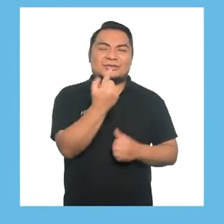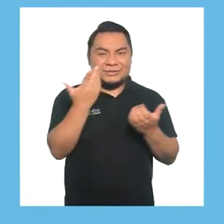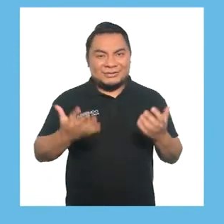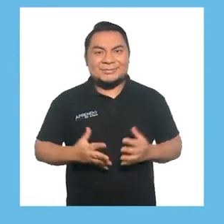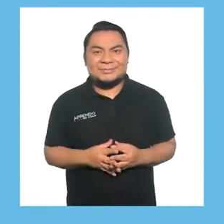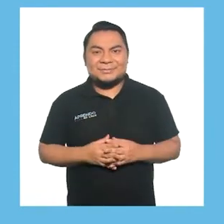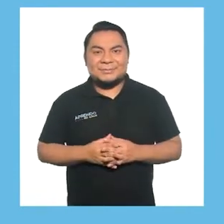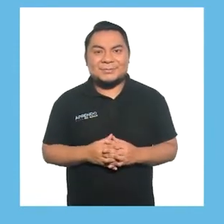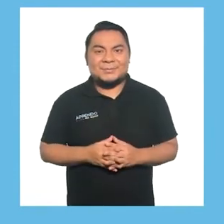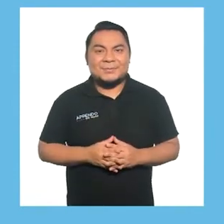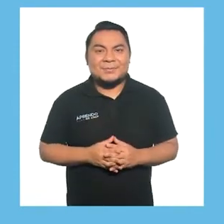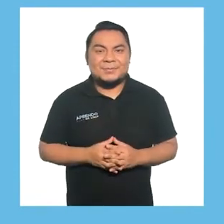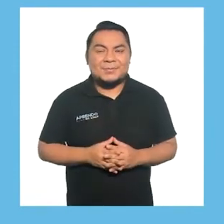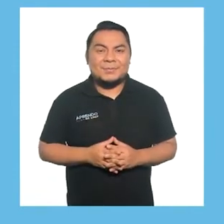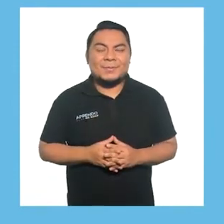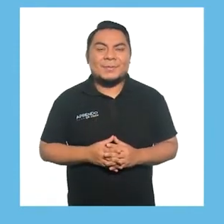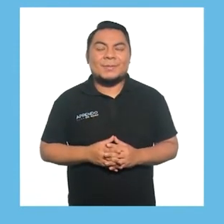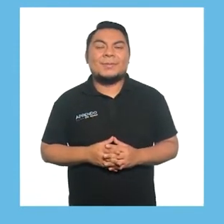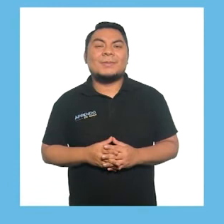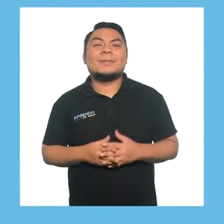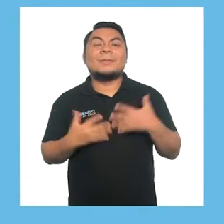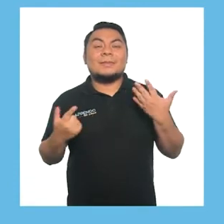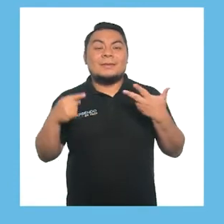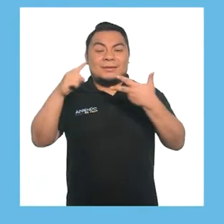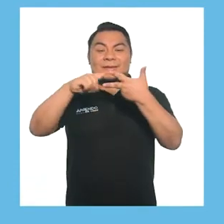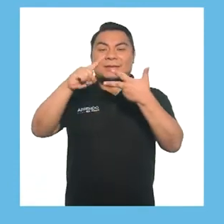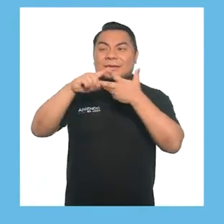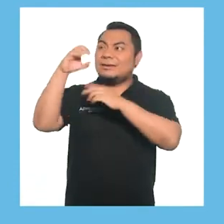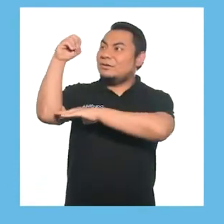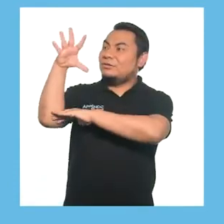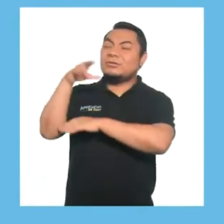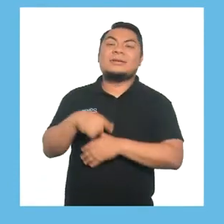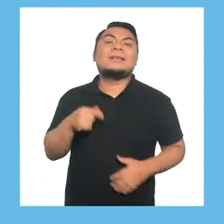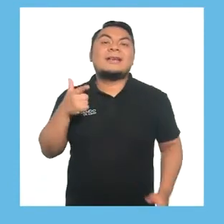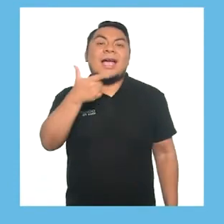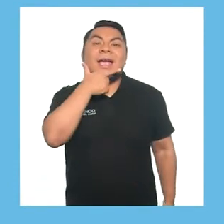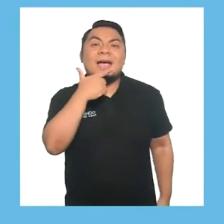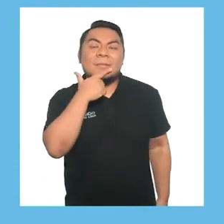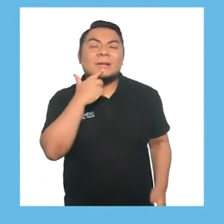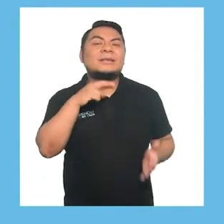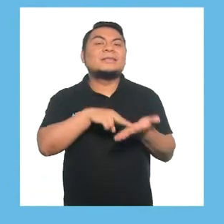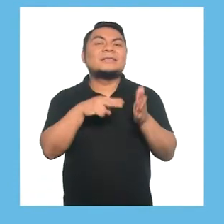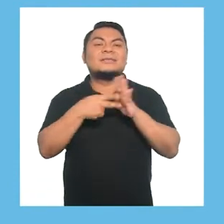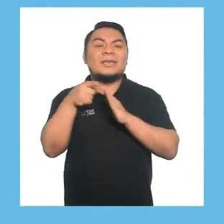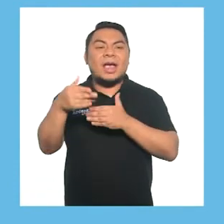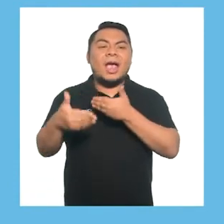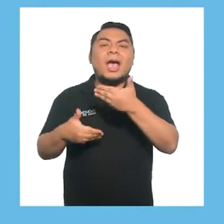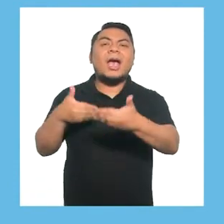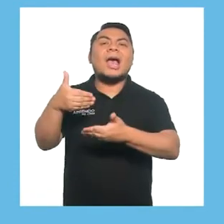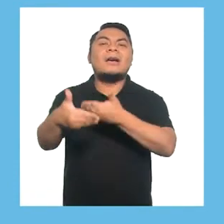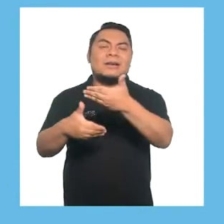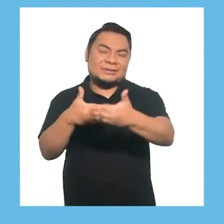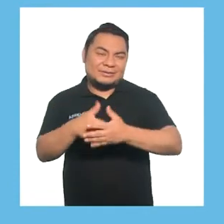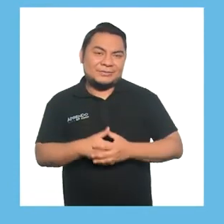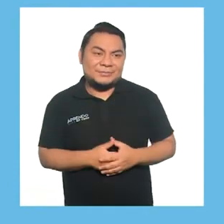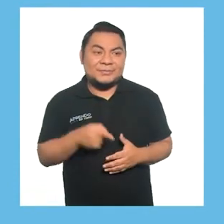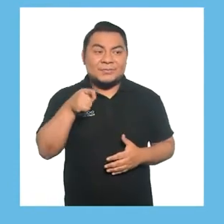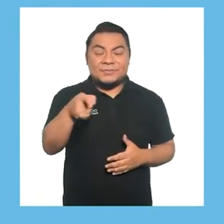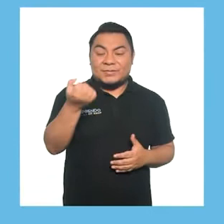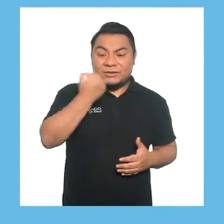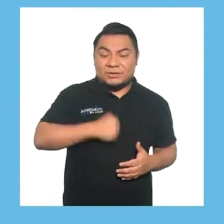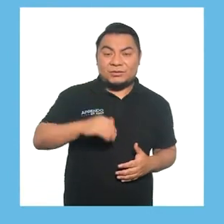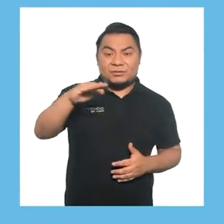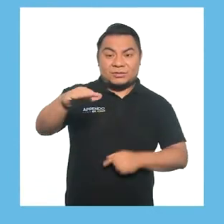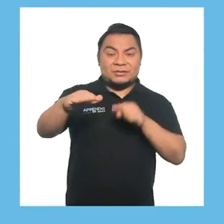sola o solo. La luz ámbar significa que están avanzando. Si tu